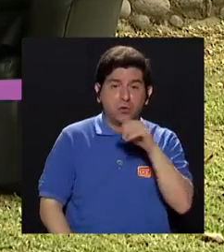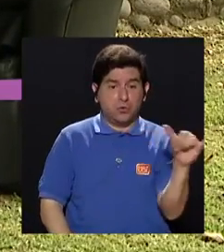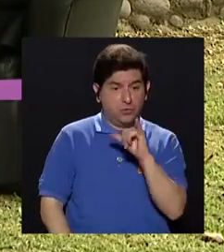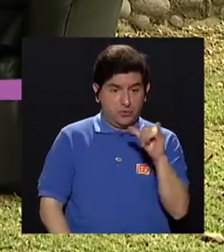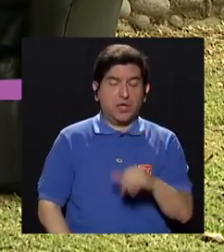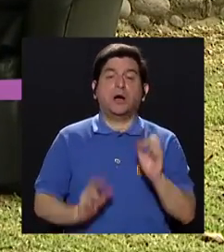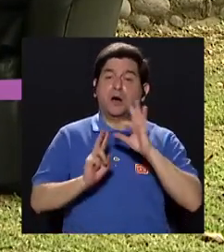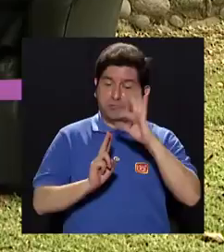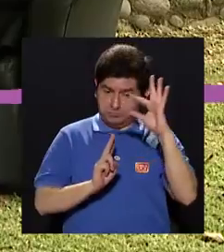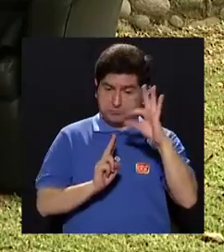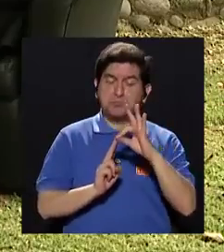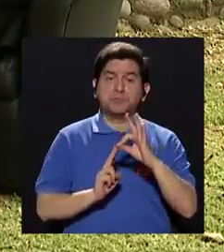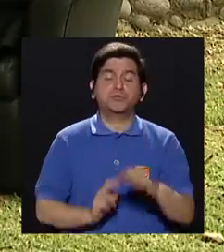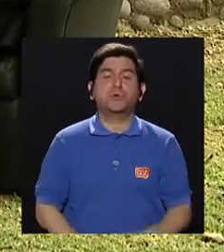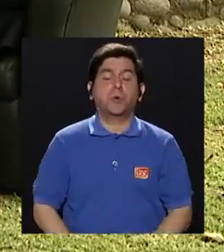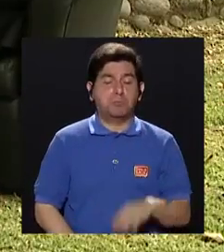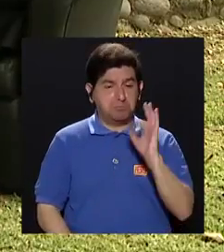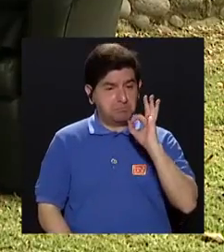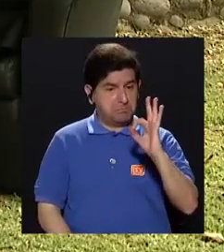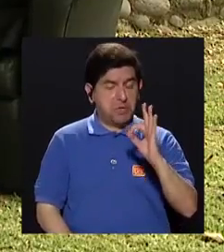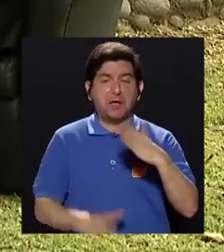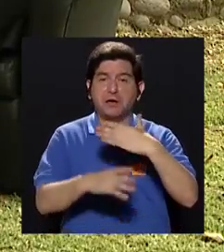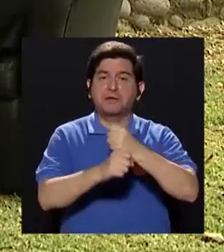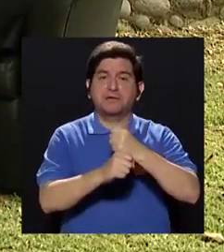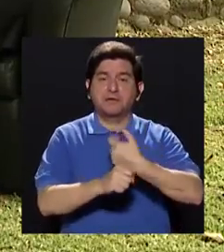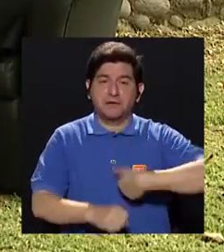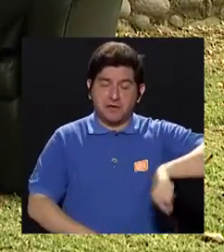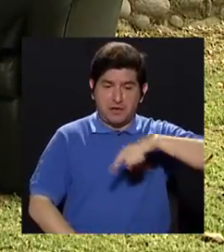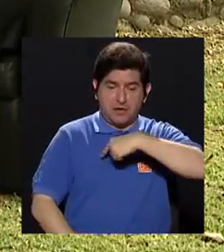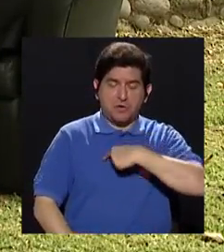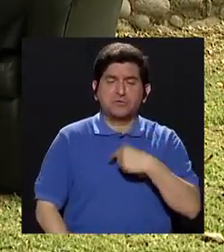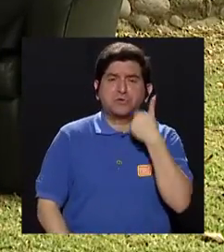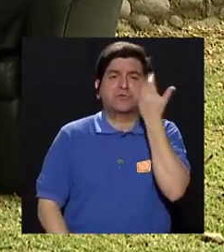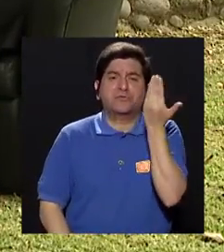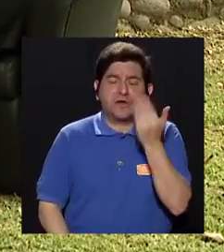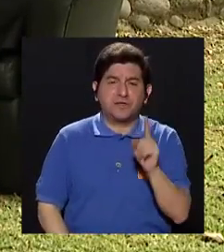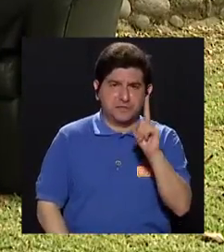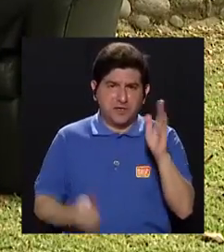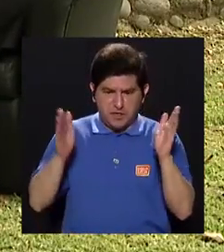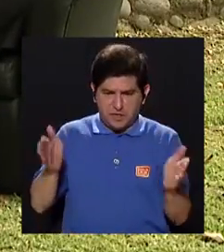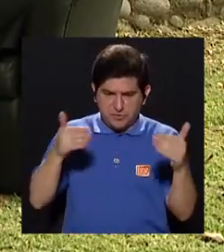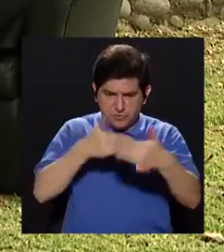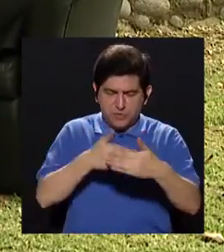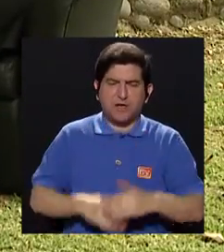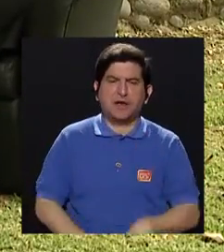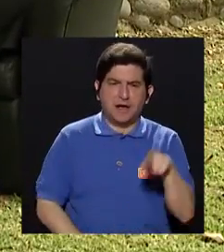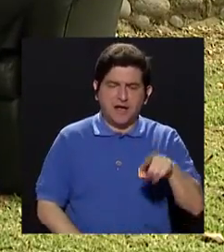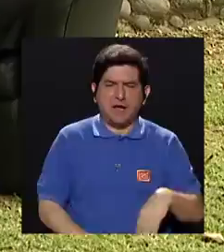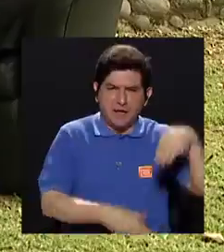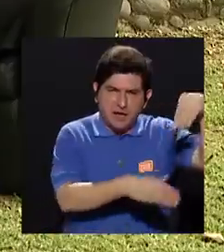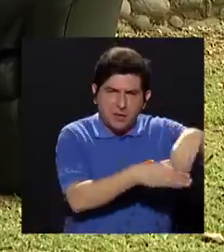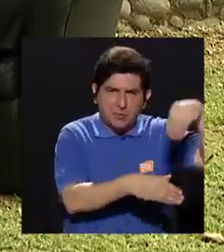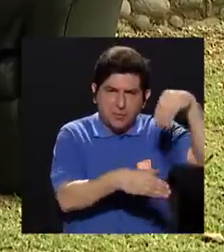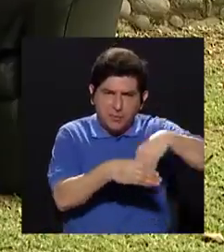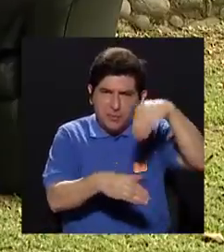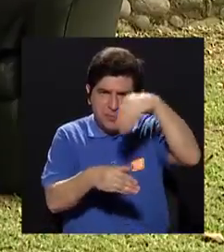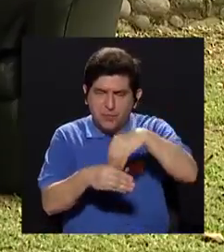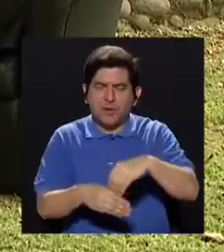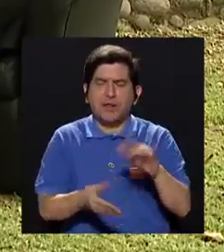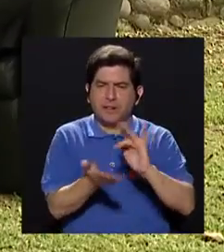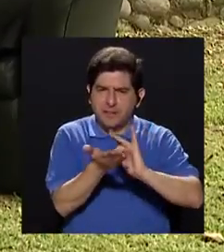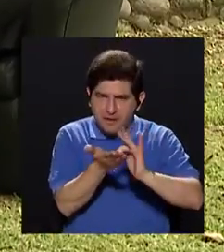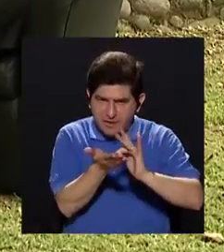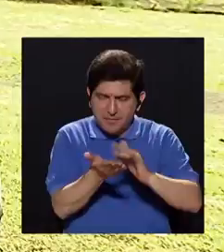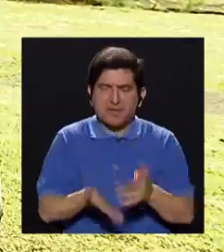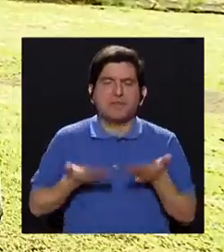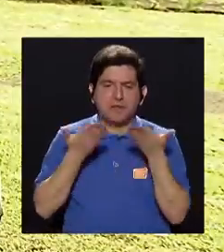es una opción viable que hacer y no sale fácil. Es una caja, se guardan aquí los blister, o donde viene el medicamento